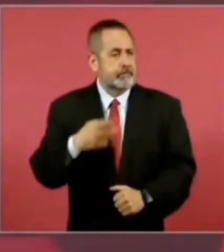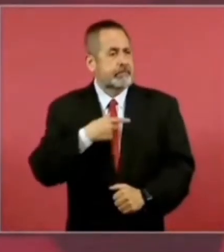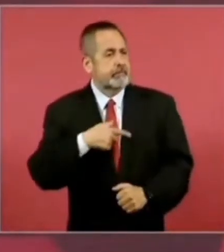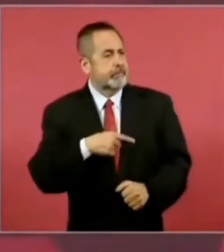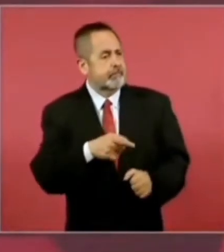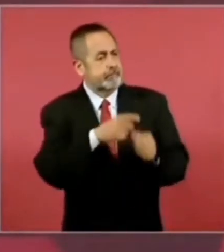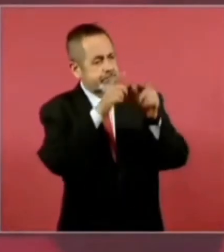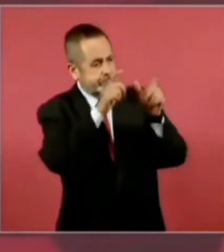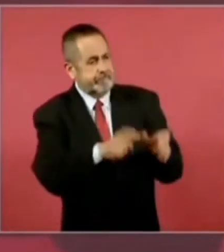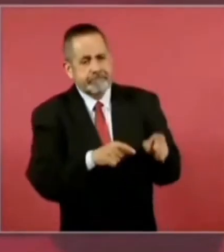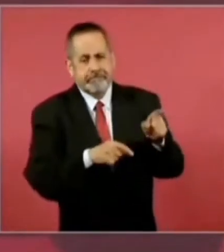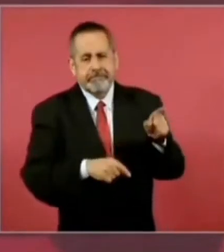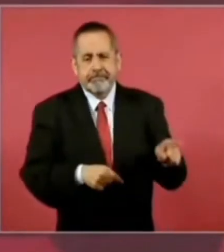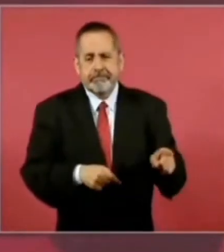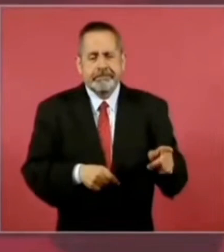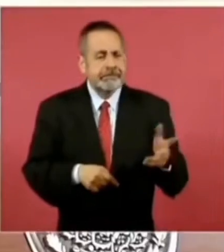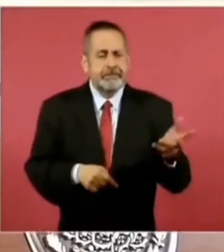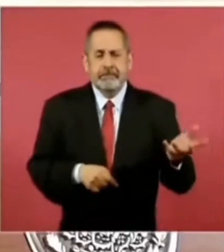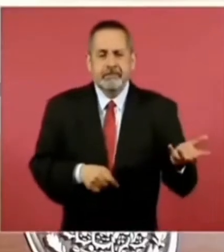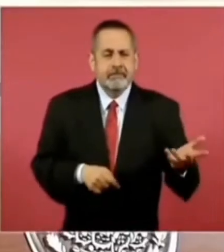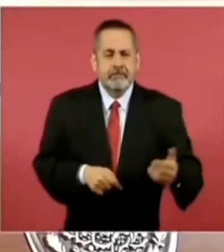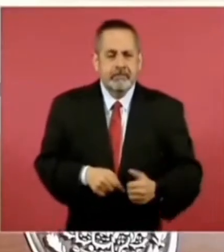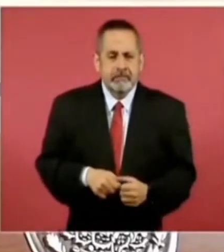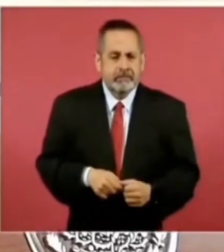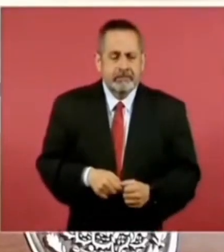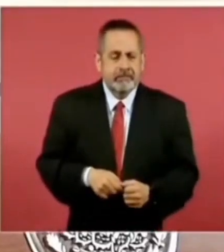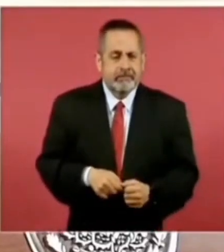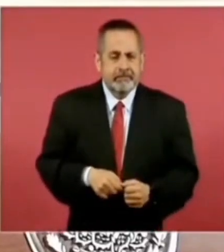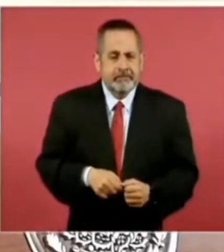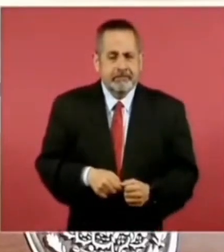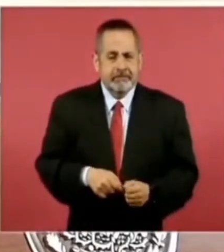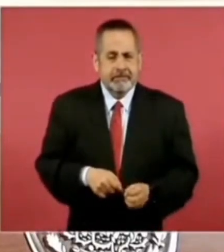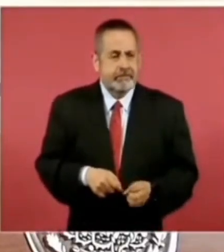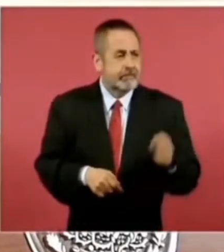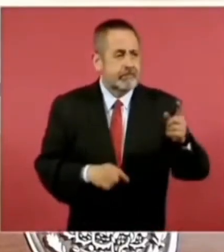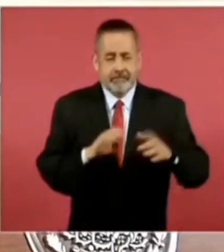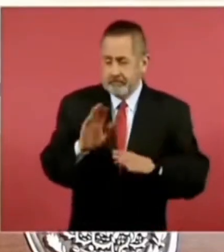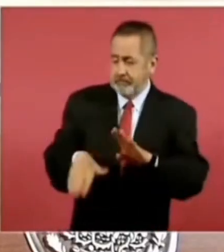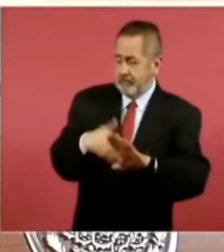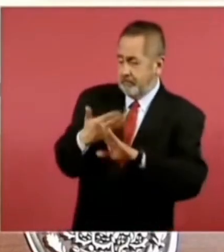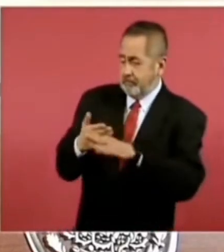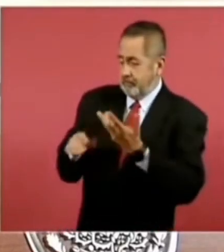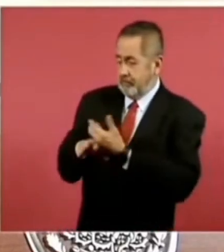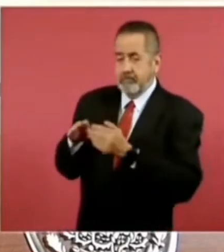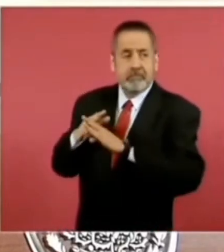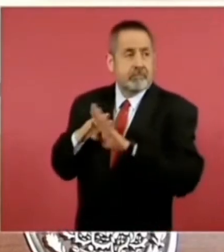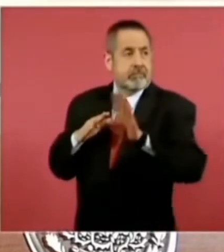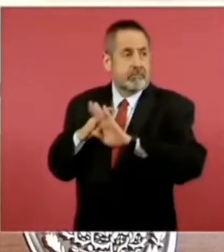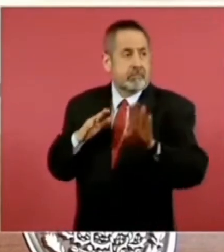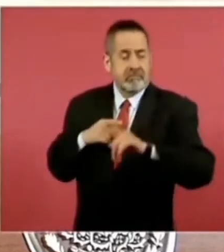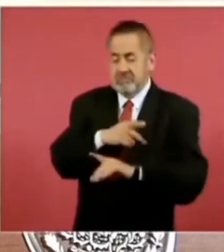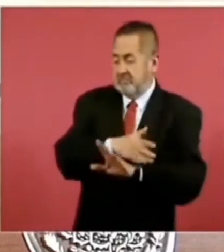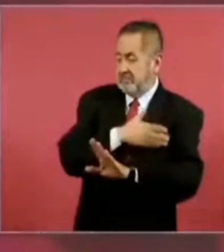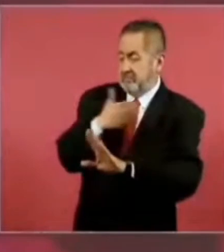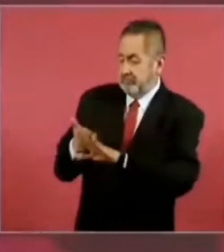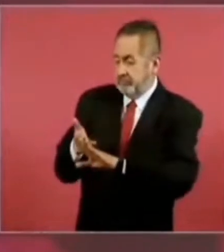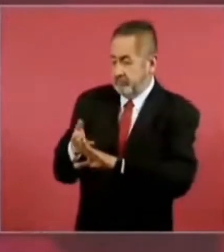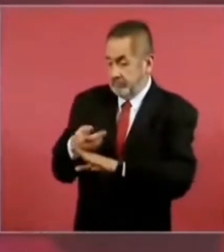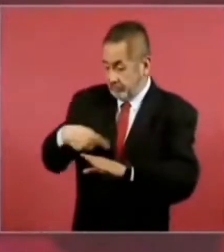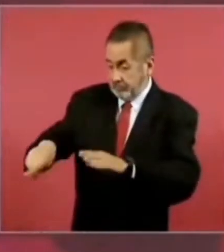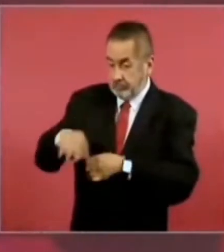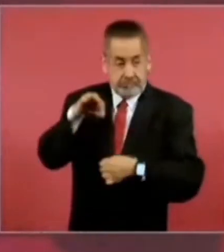que es anti-inmigrante cuando